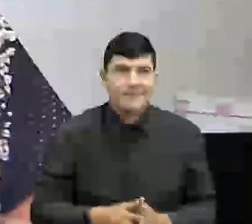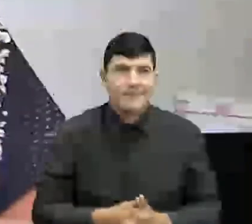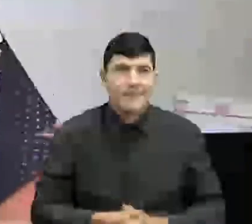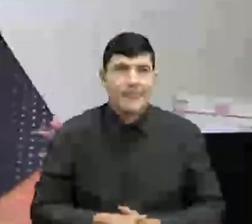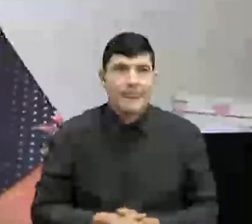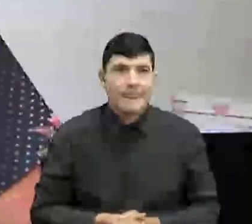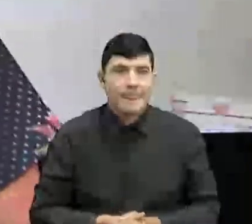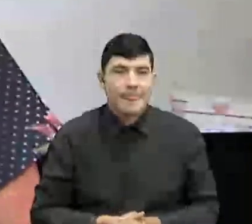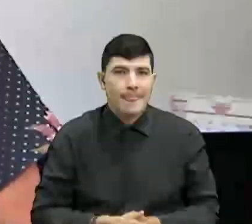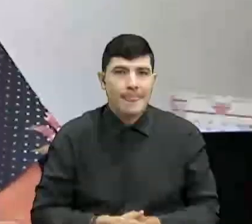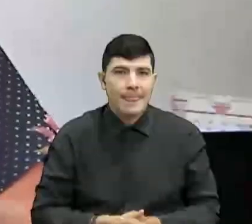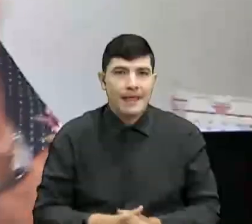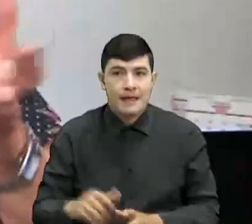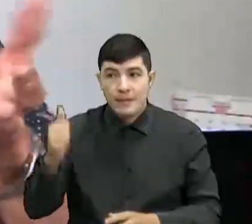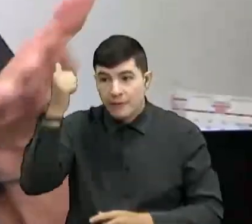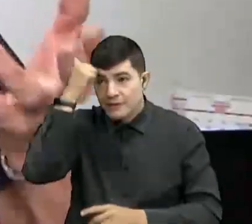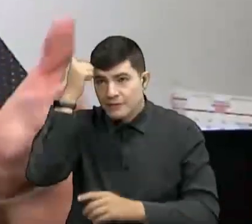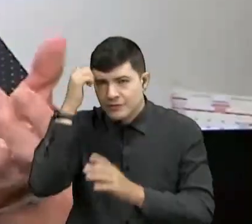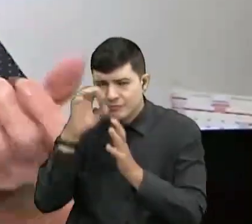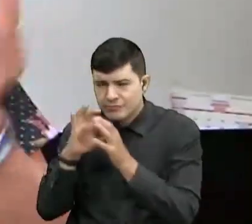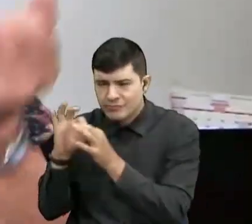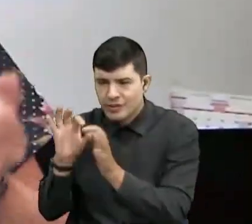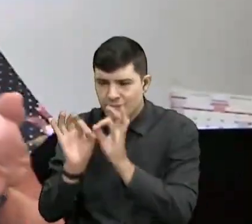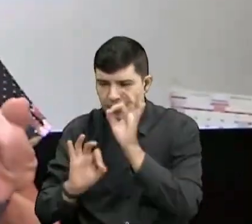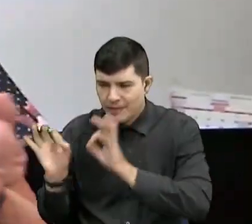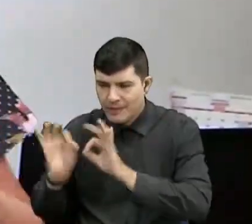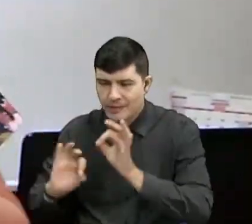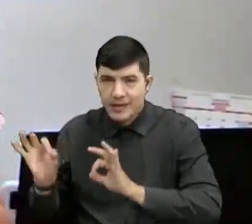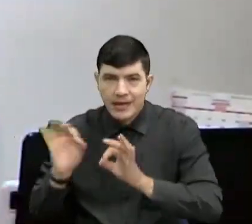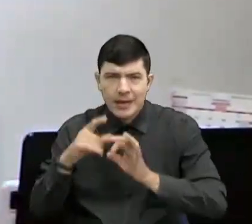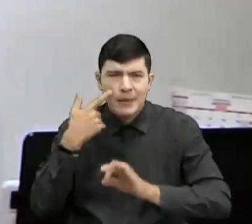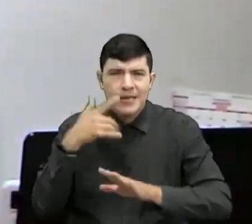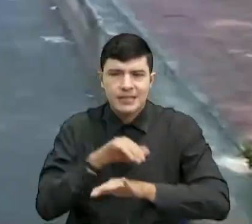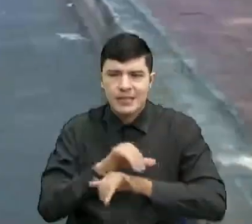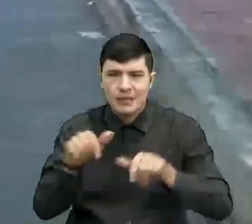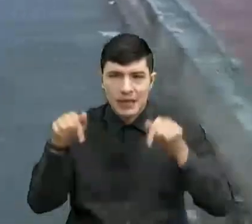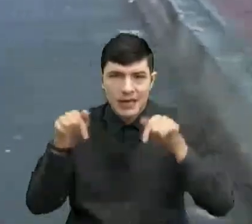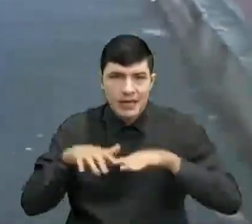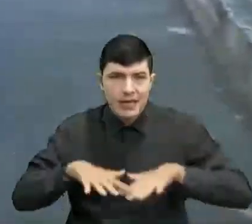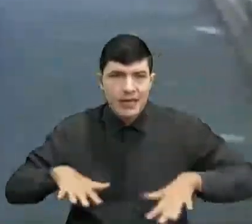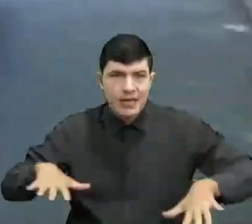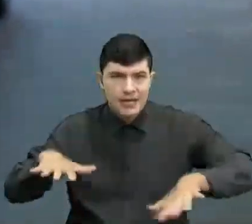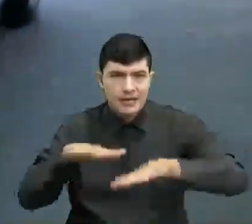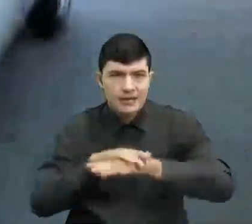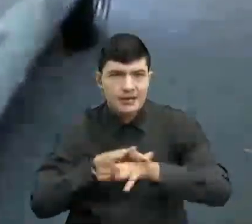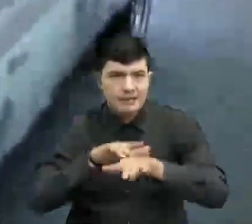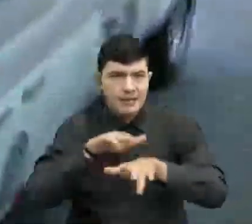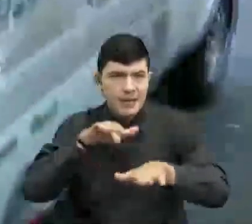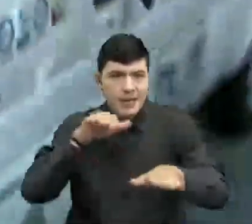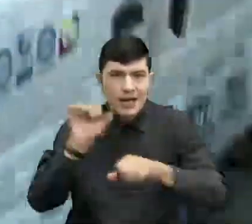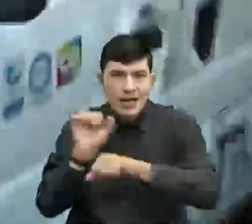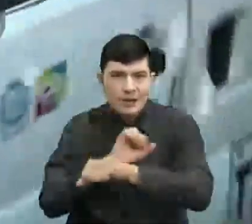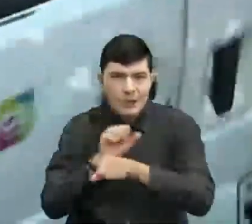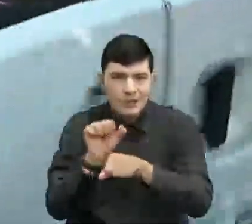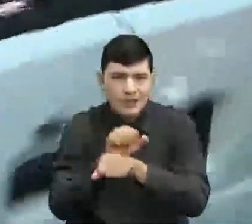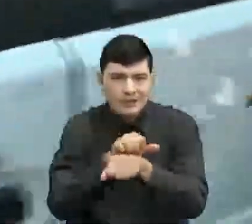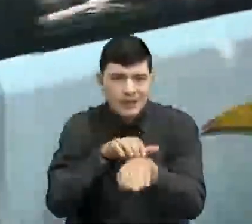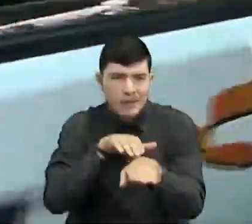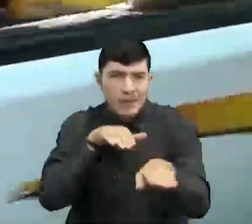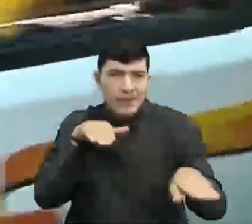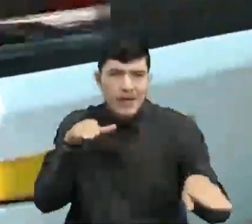organizó el hacer prácticamente como una caravana y se organizó esto de